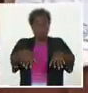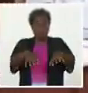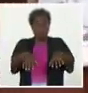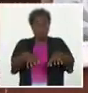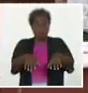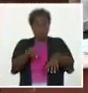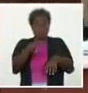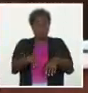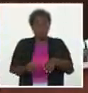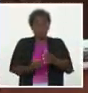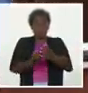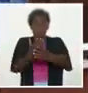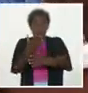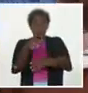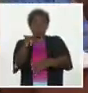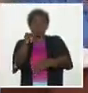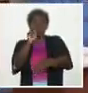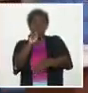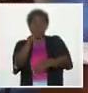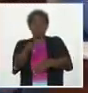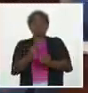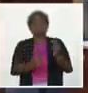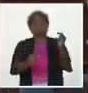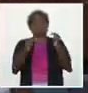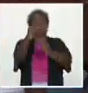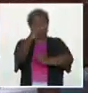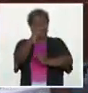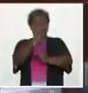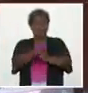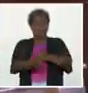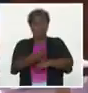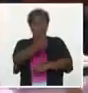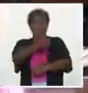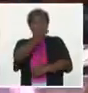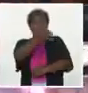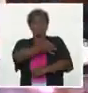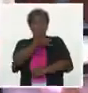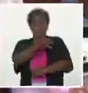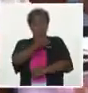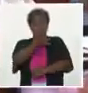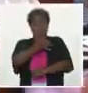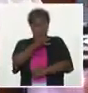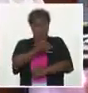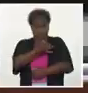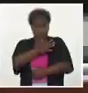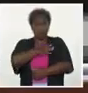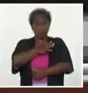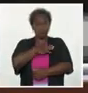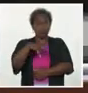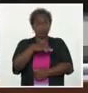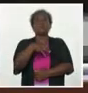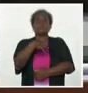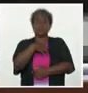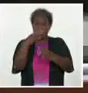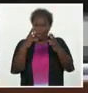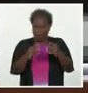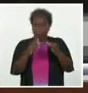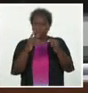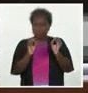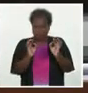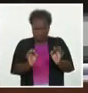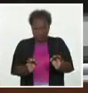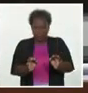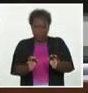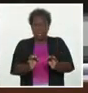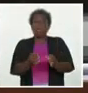actual rebrote es otra de las prioridades. Díaz Canel comentó que aun cuando hemos tenido resultados, hay que trabajar